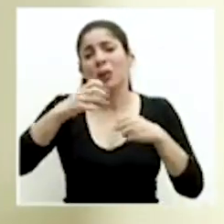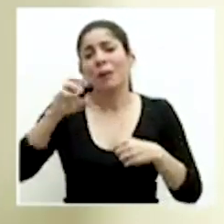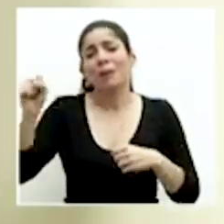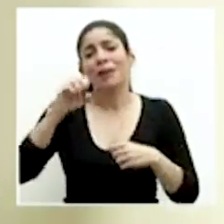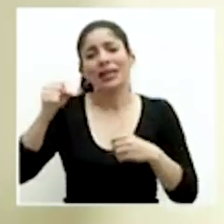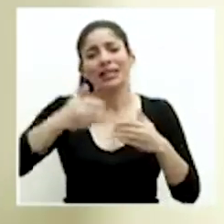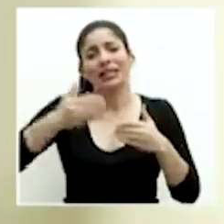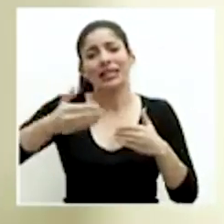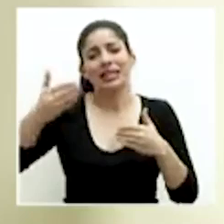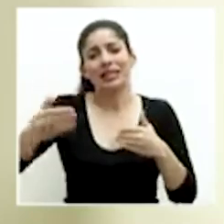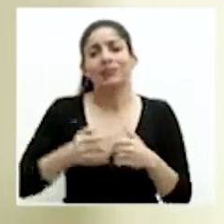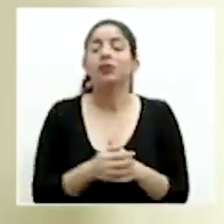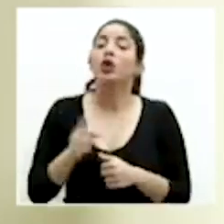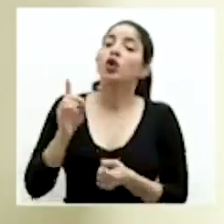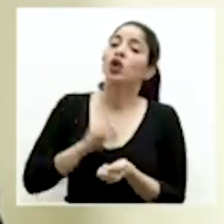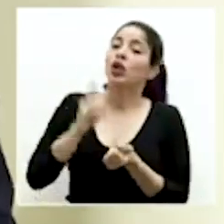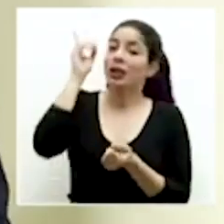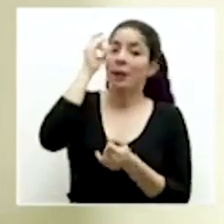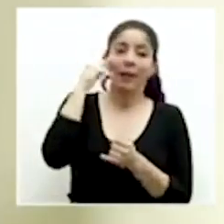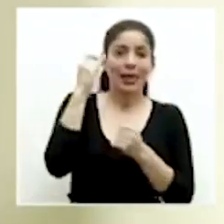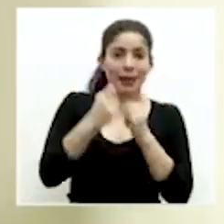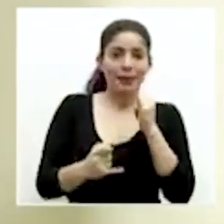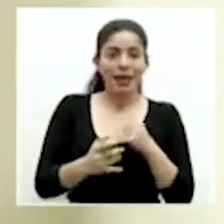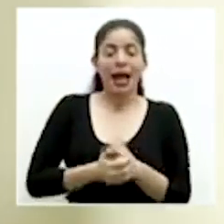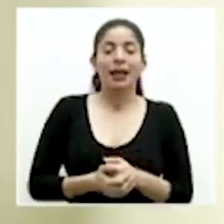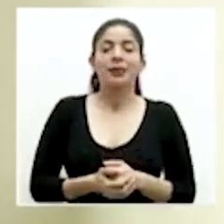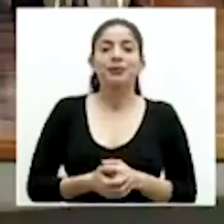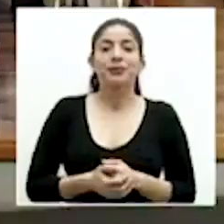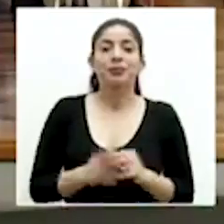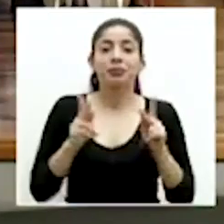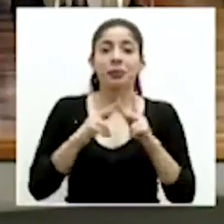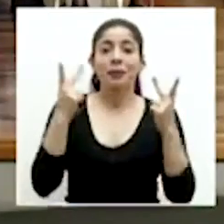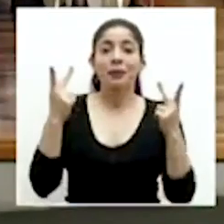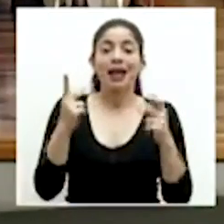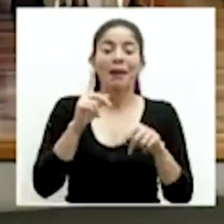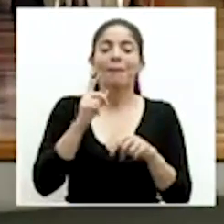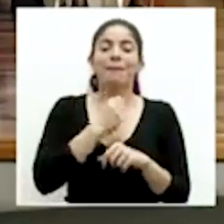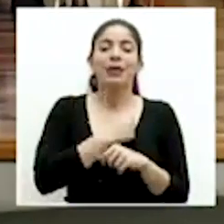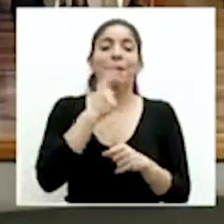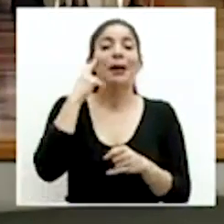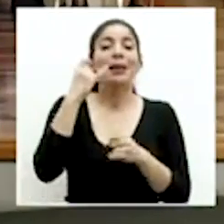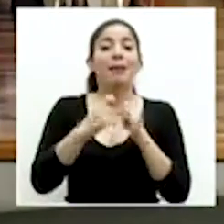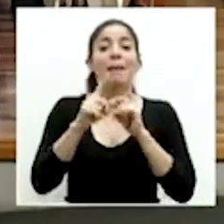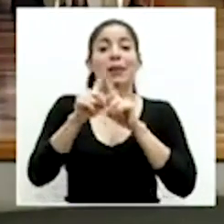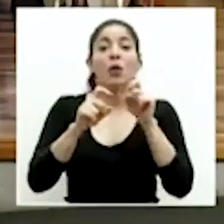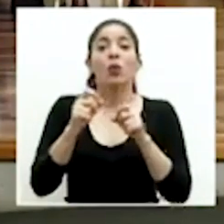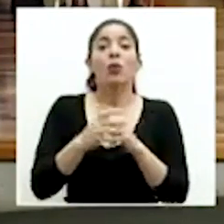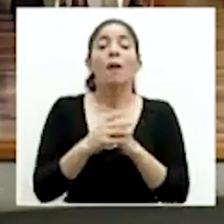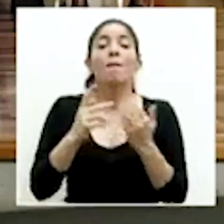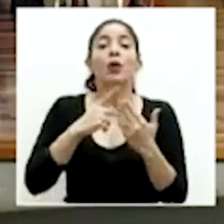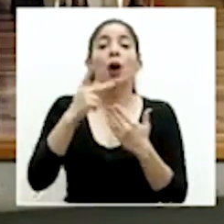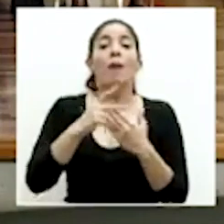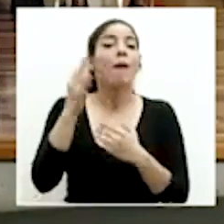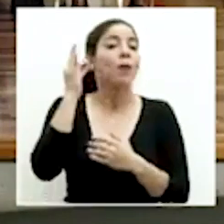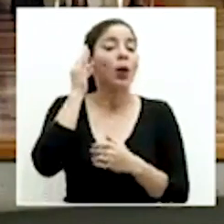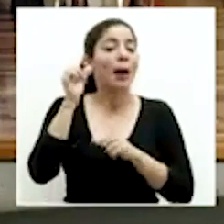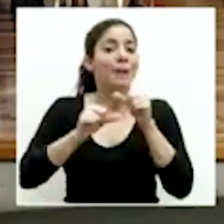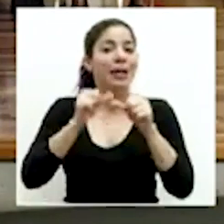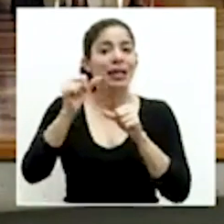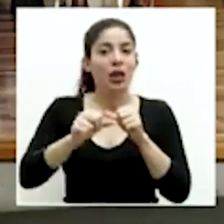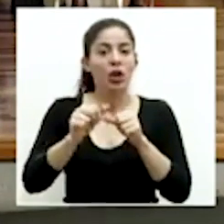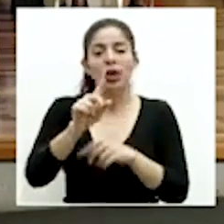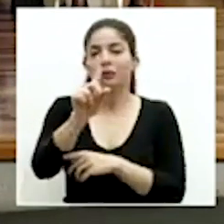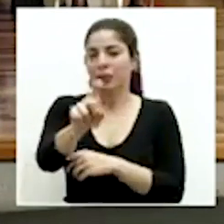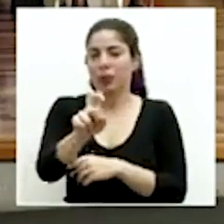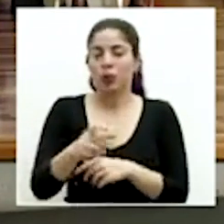meses Doctor Salas para finalizar el periodo de consultas programa Mujeres Emprendedoras realiza la